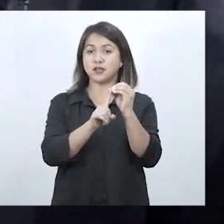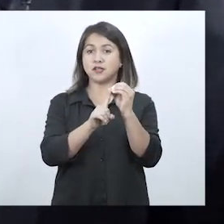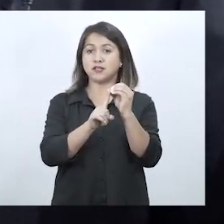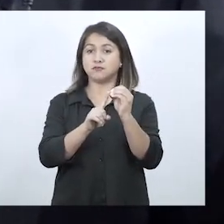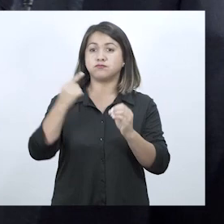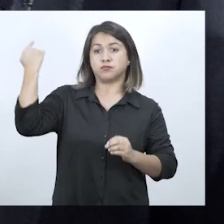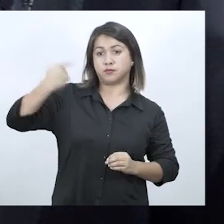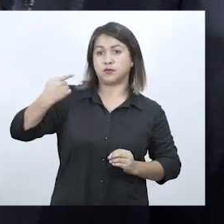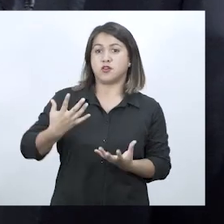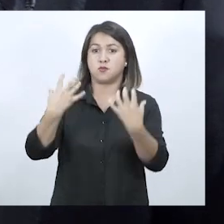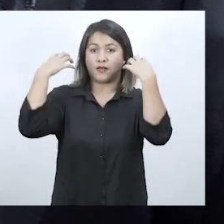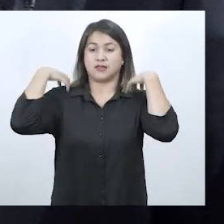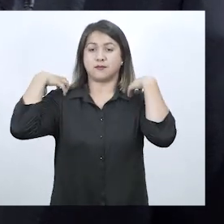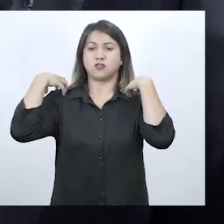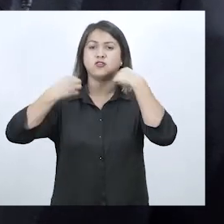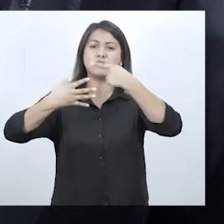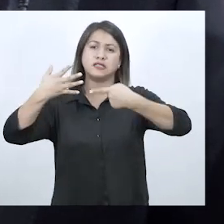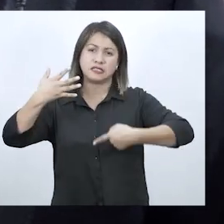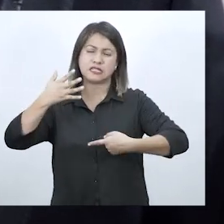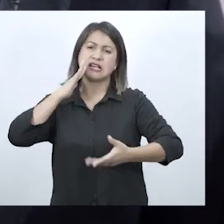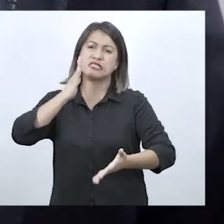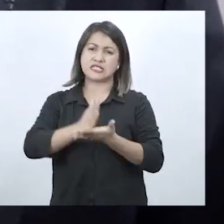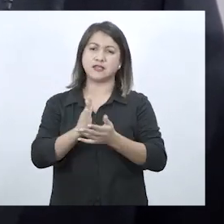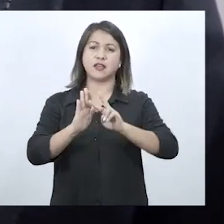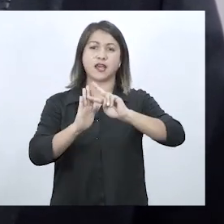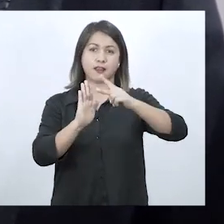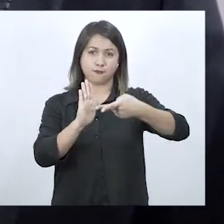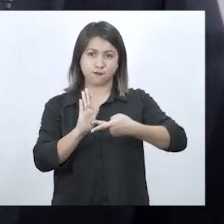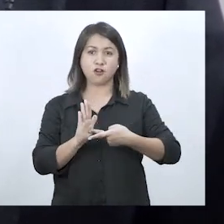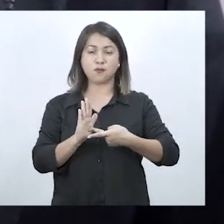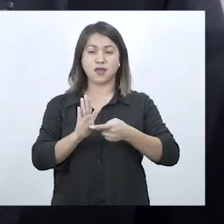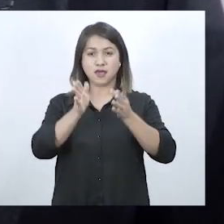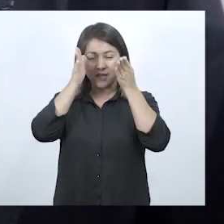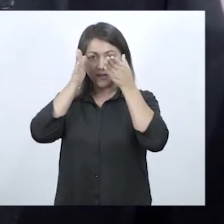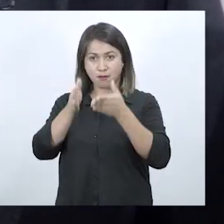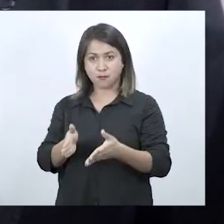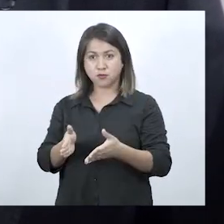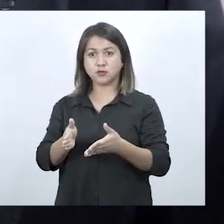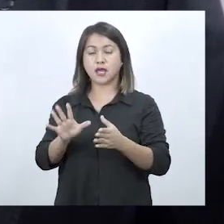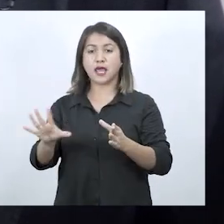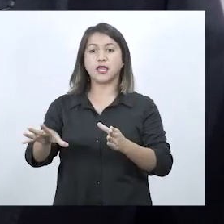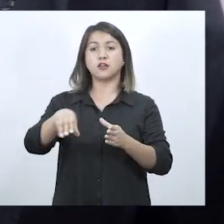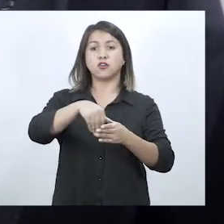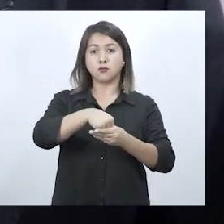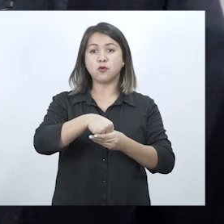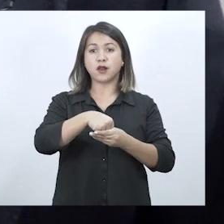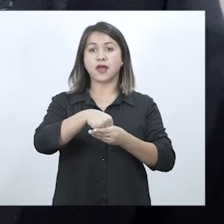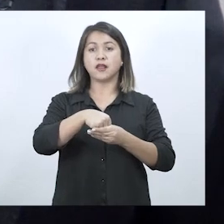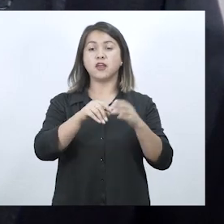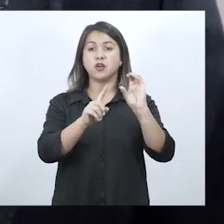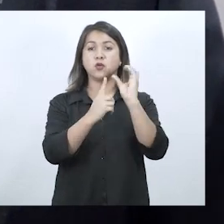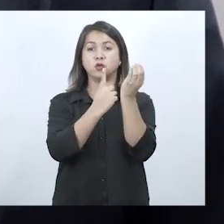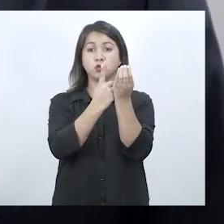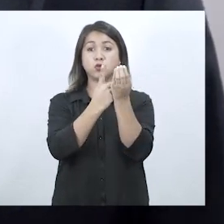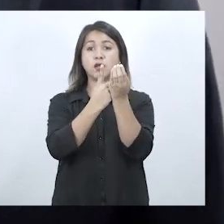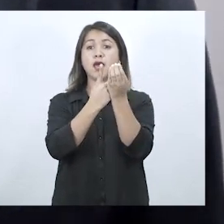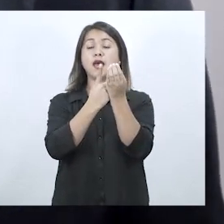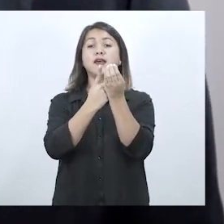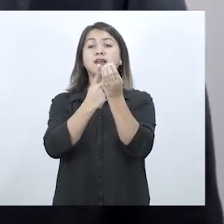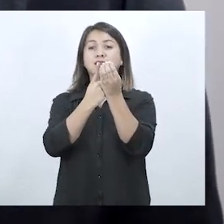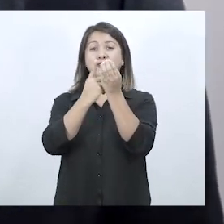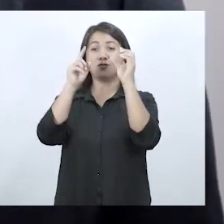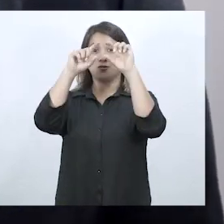nos hemos autoimpuesto diversas y exigentes reformas que apuntan a incorporar una cultura